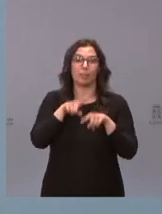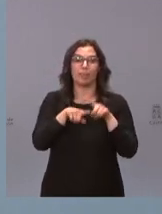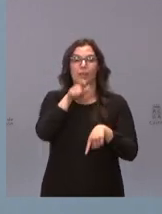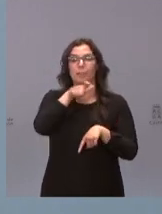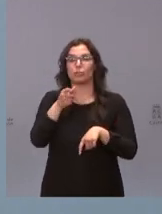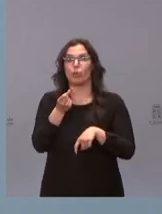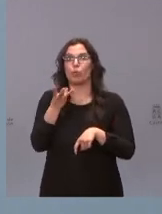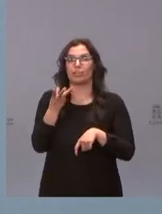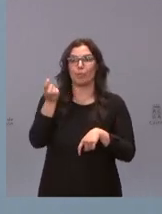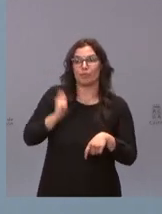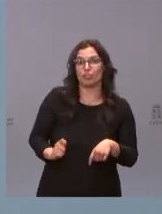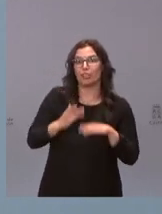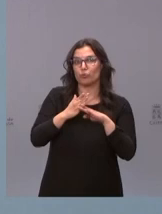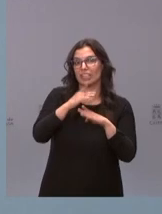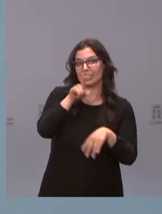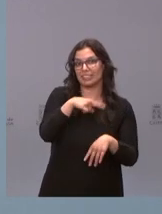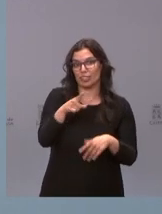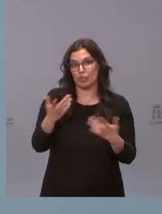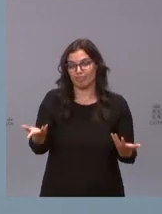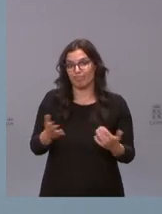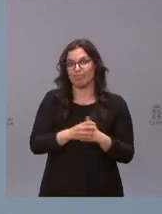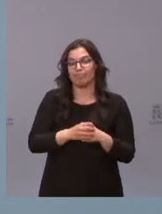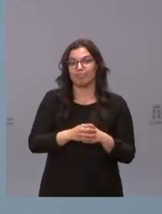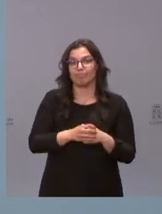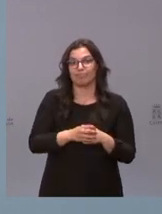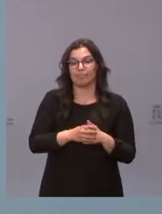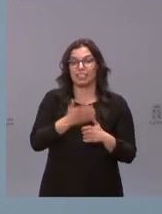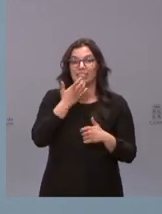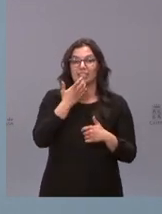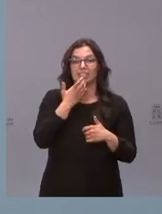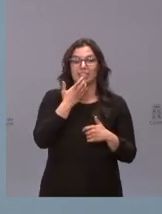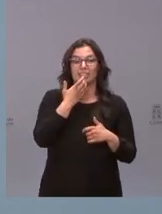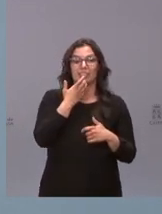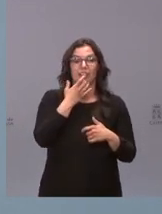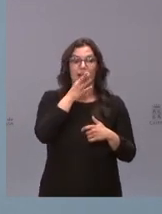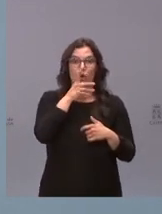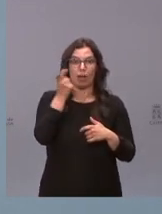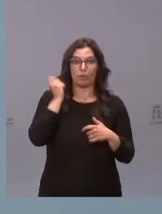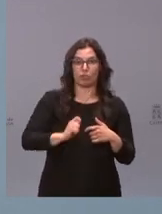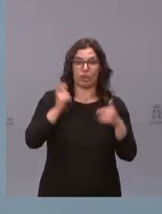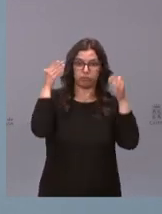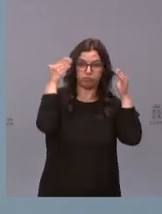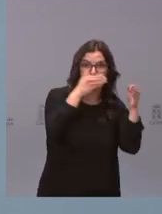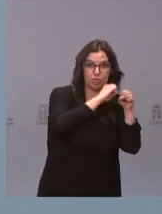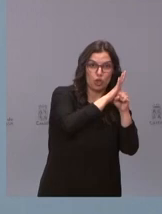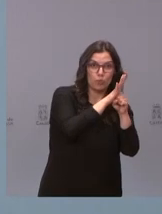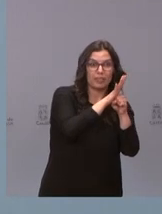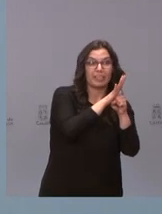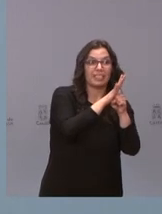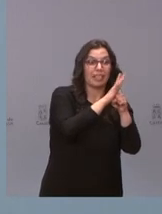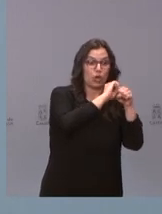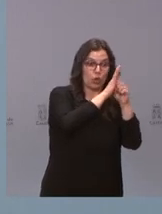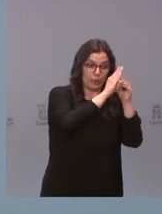es decir cuando se liberen sanitarios del tema de la pandemia pues espero que se